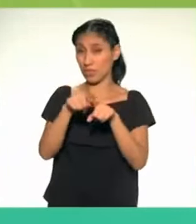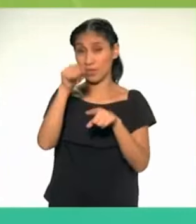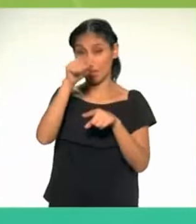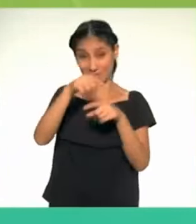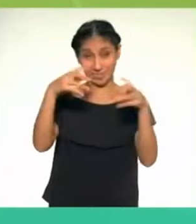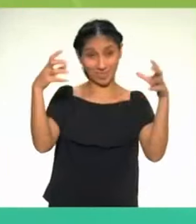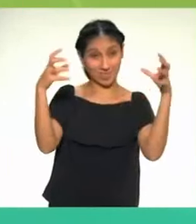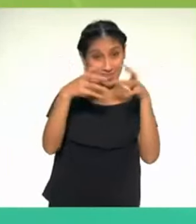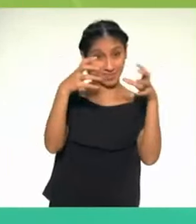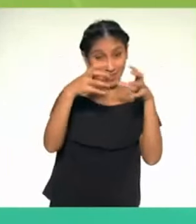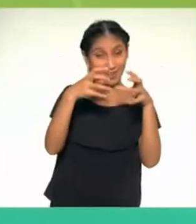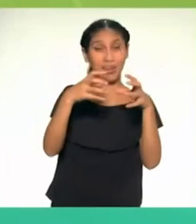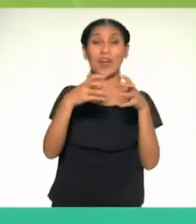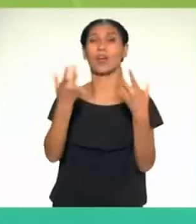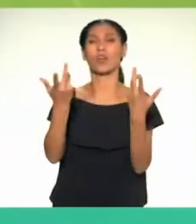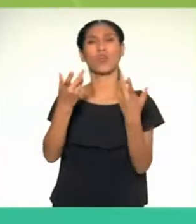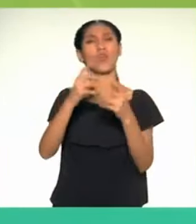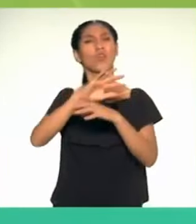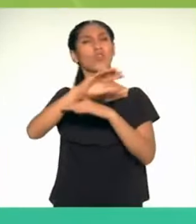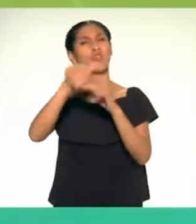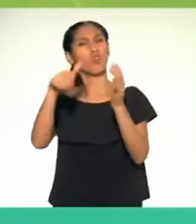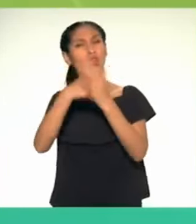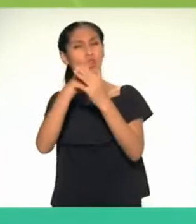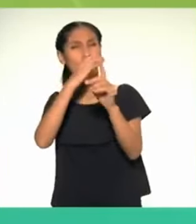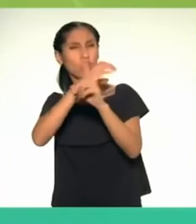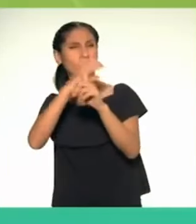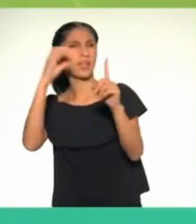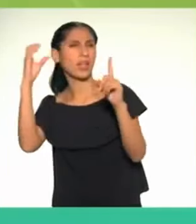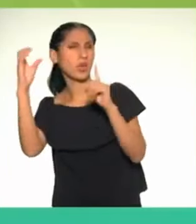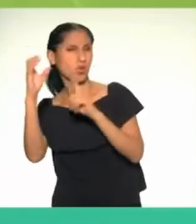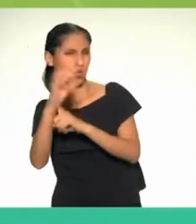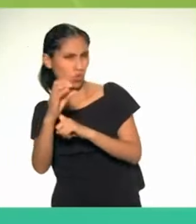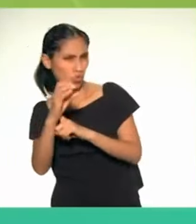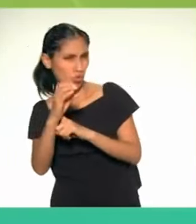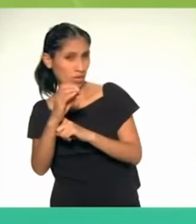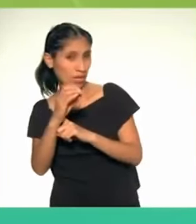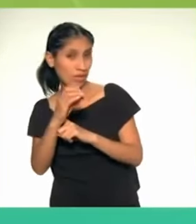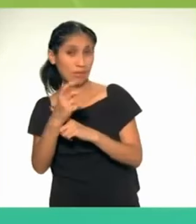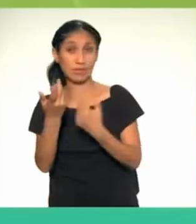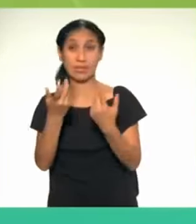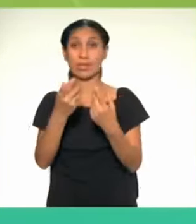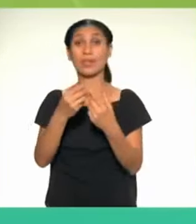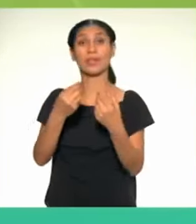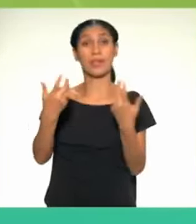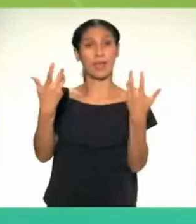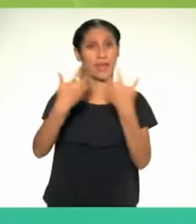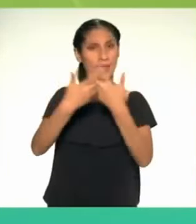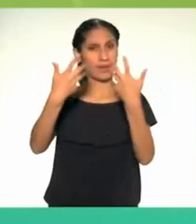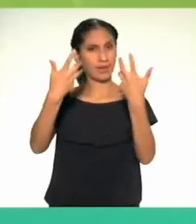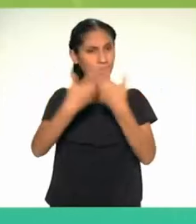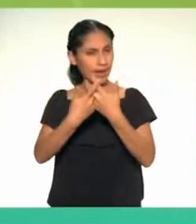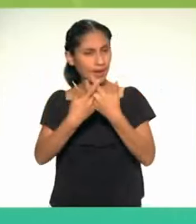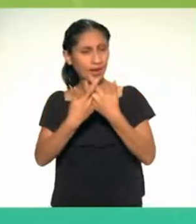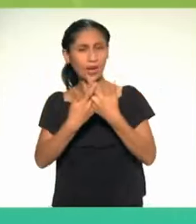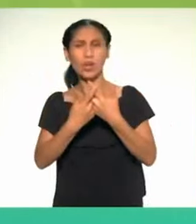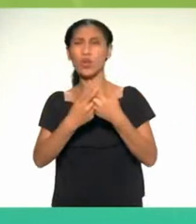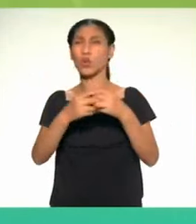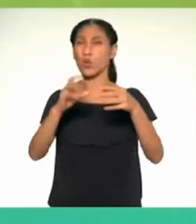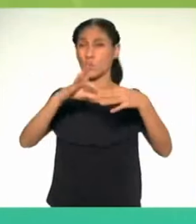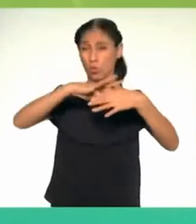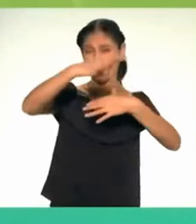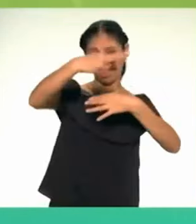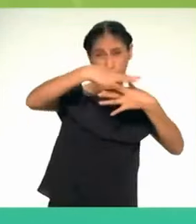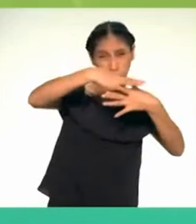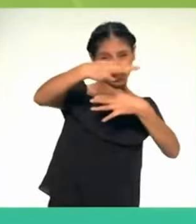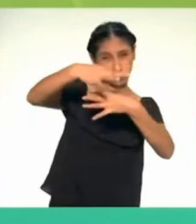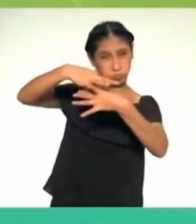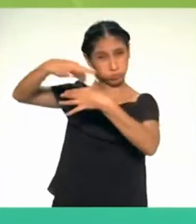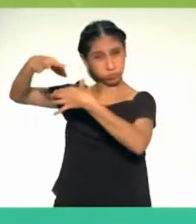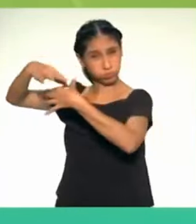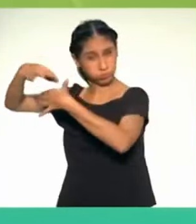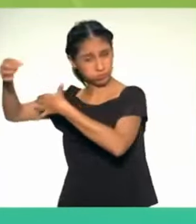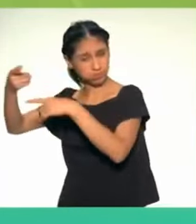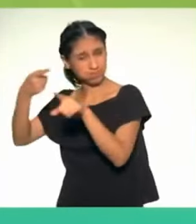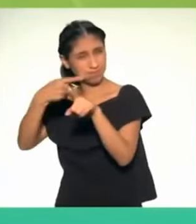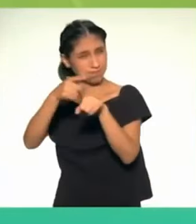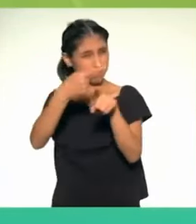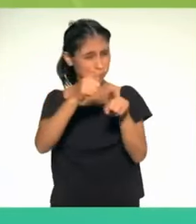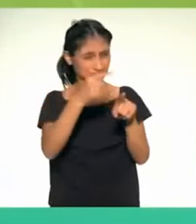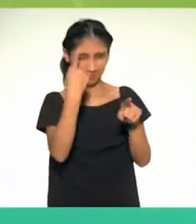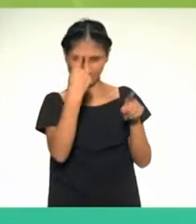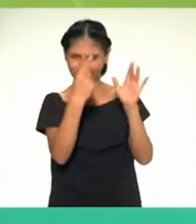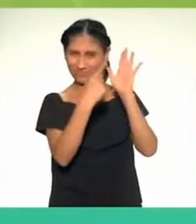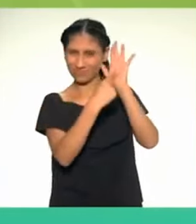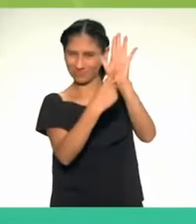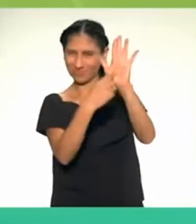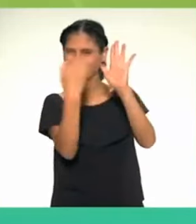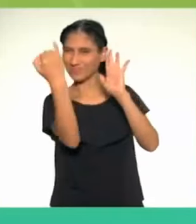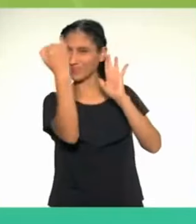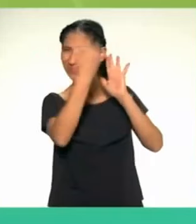cultural, desarrollada y acumulada por los pueblos indígenas u originarios a lo largo de los siglos. Te mostraré un